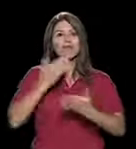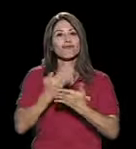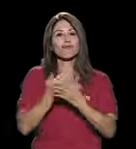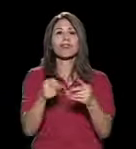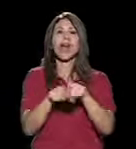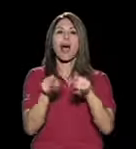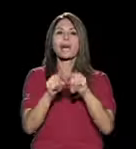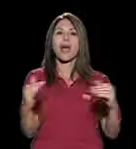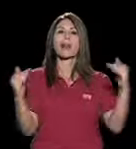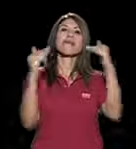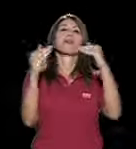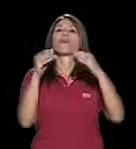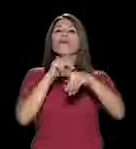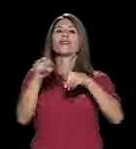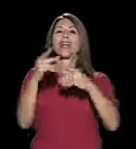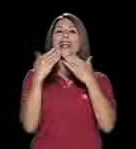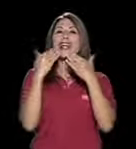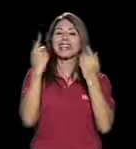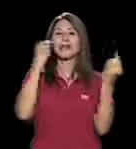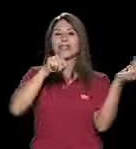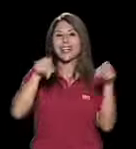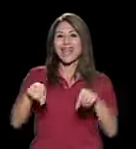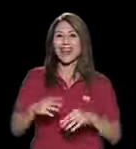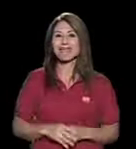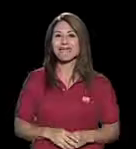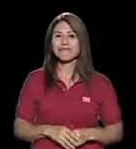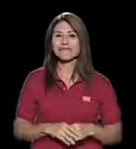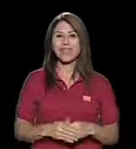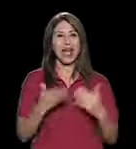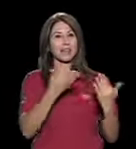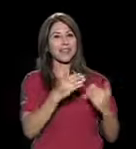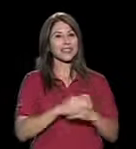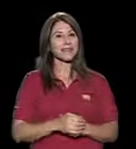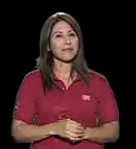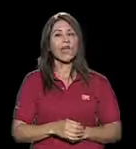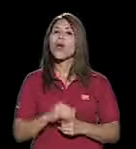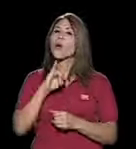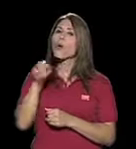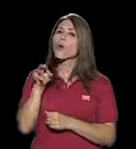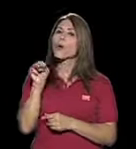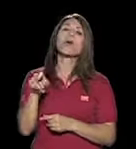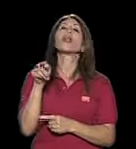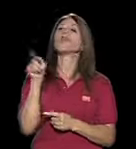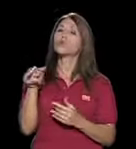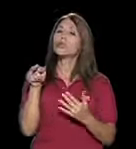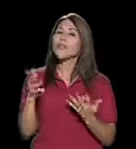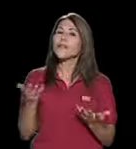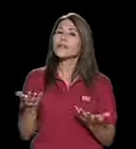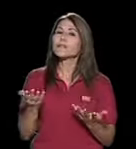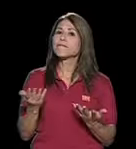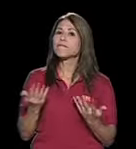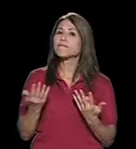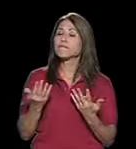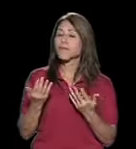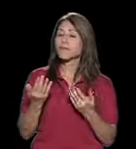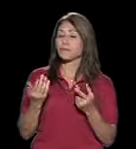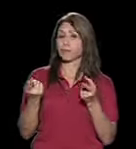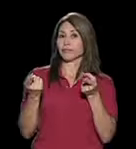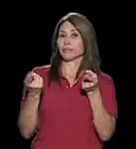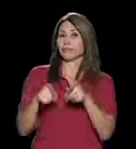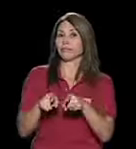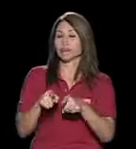también a nivel profesional. Muchas gracias Juan Manuel por estar acá. Un placer por estar acá. Juan Manuel, usted adquiere una discapacidad, ¿verdad?